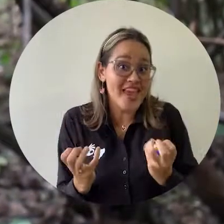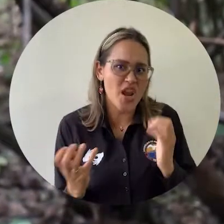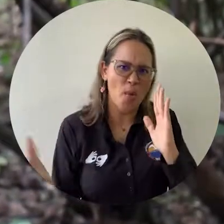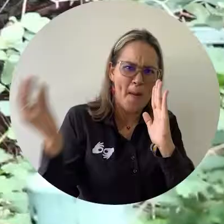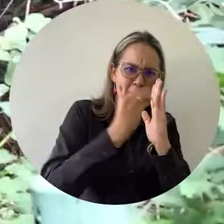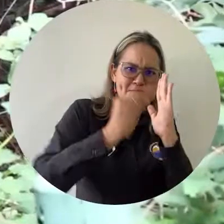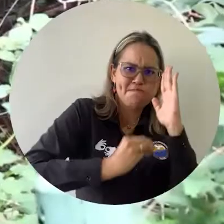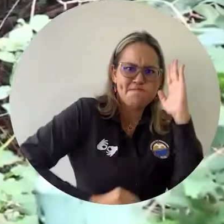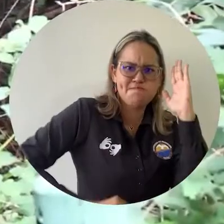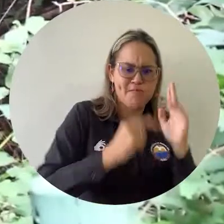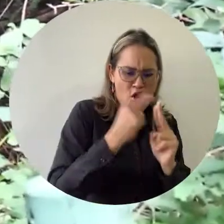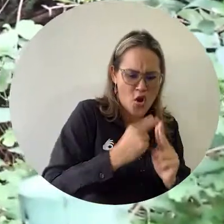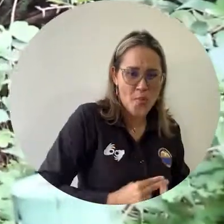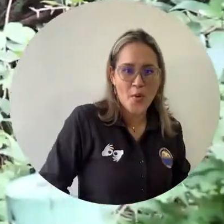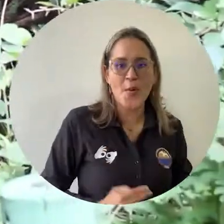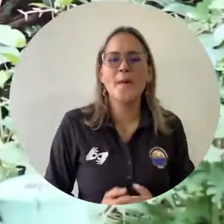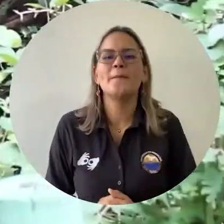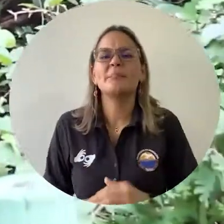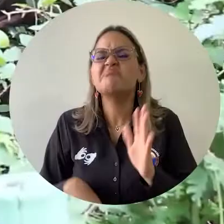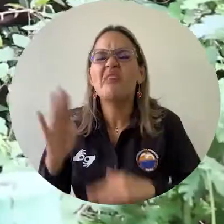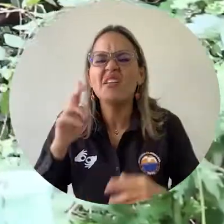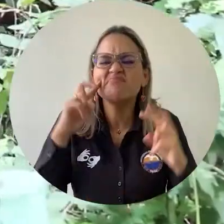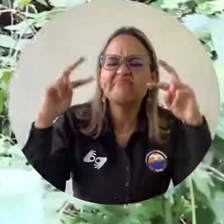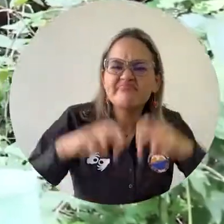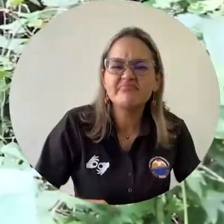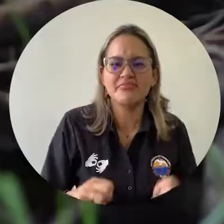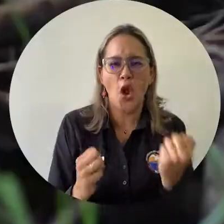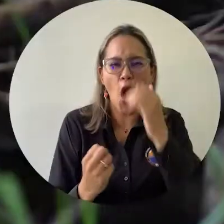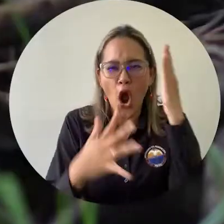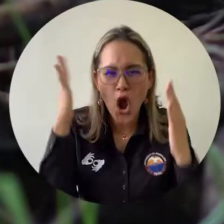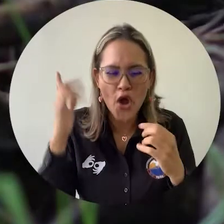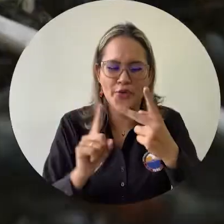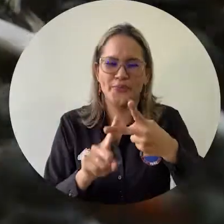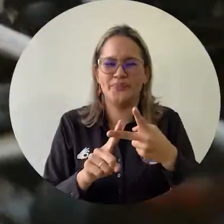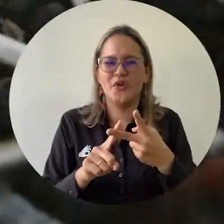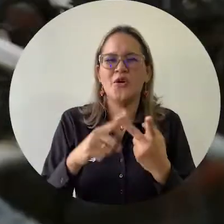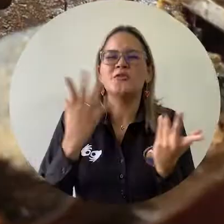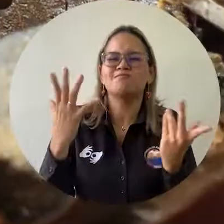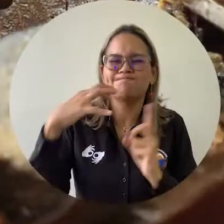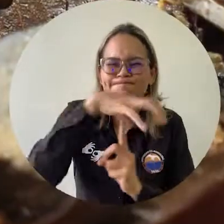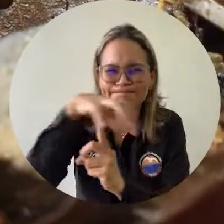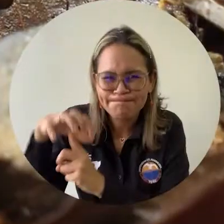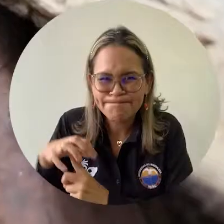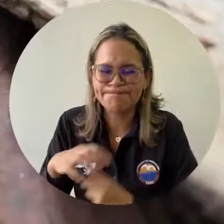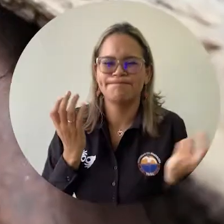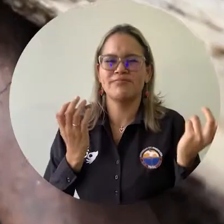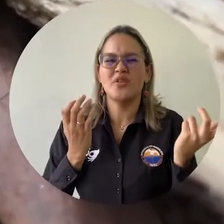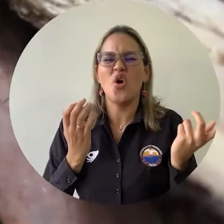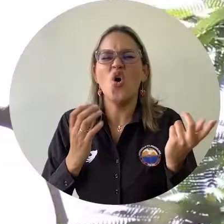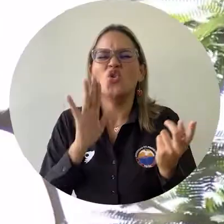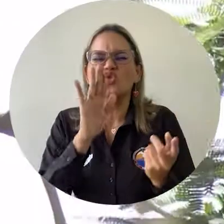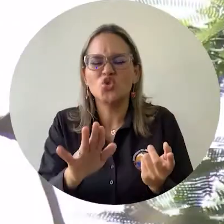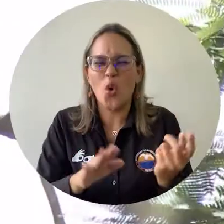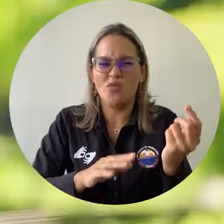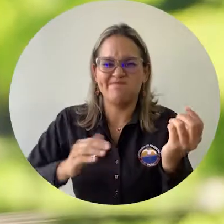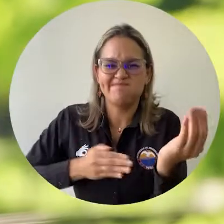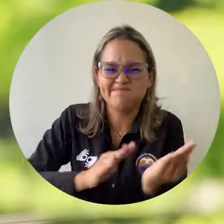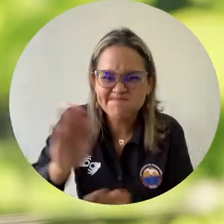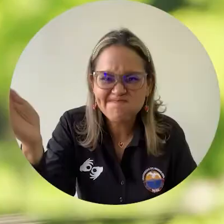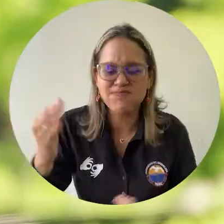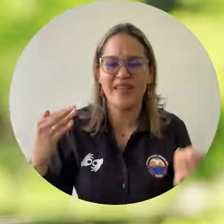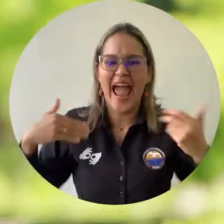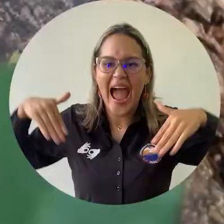quedar registradas. Los componentes estudiados son vegetación, hongos, insectos, anfibios, reptiles, aves y